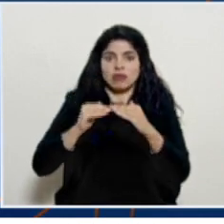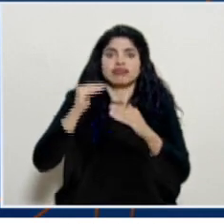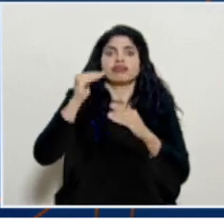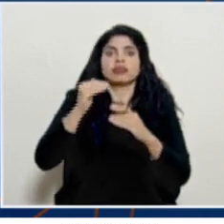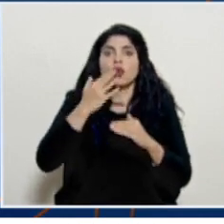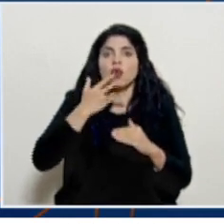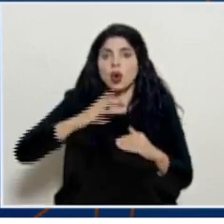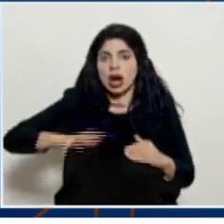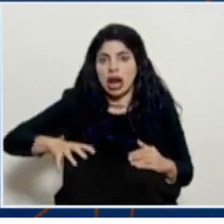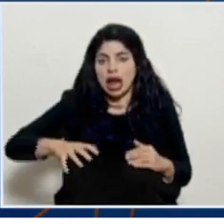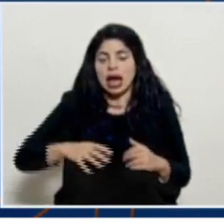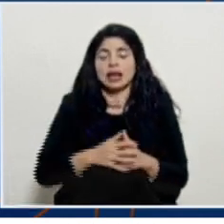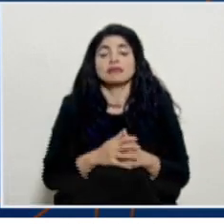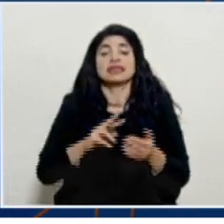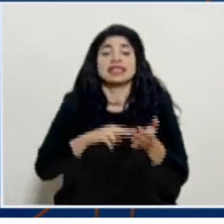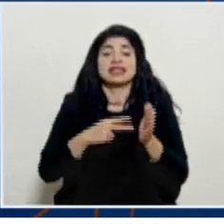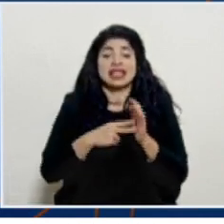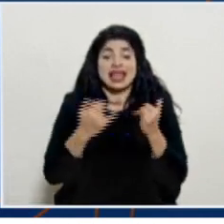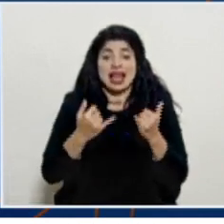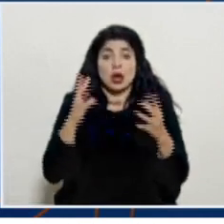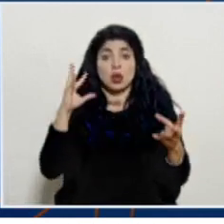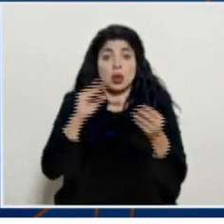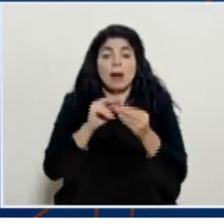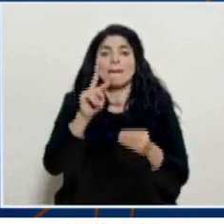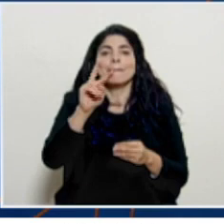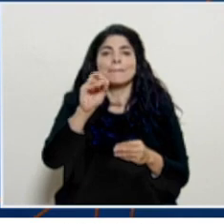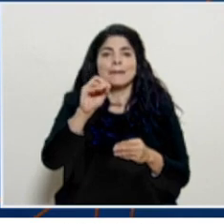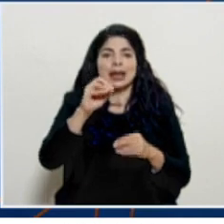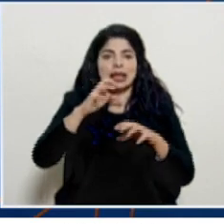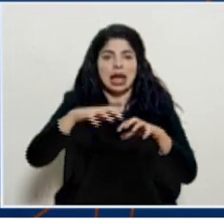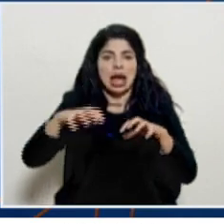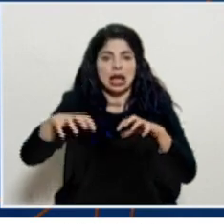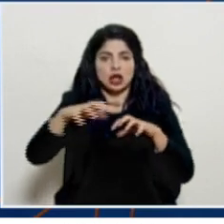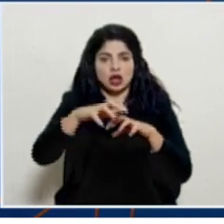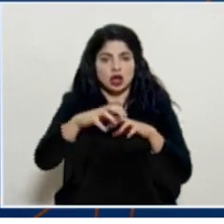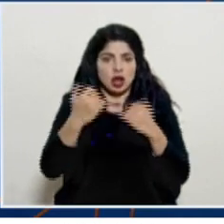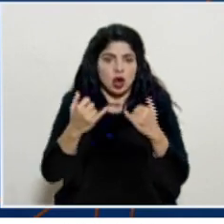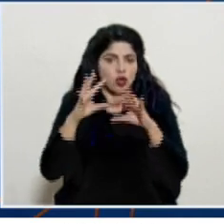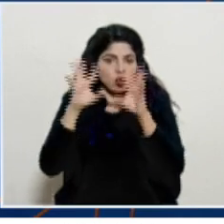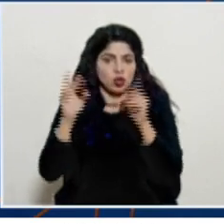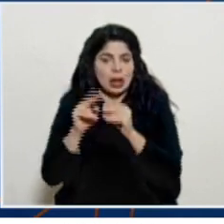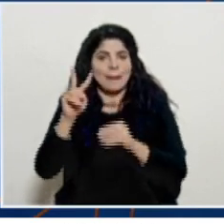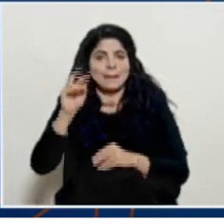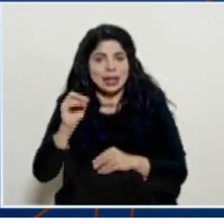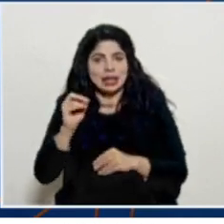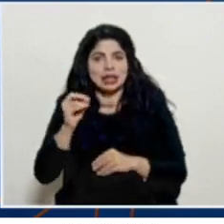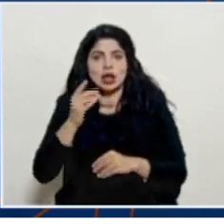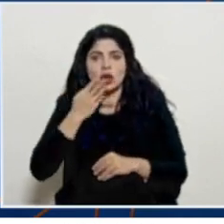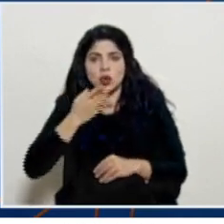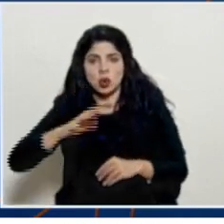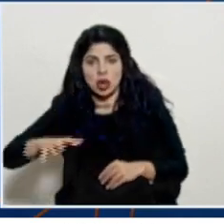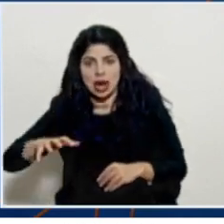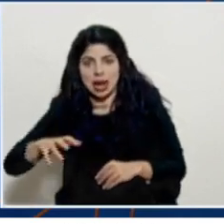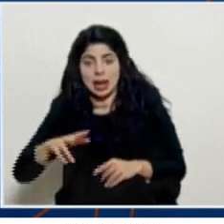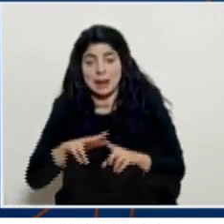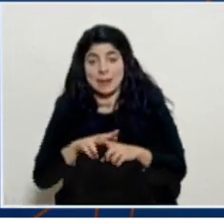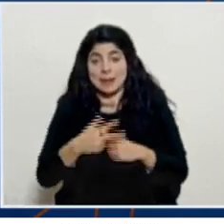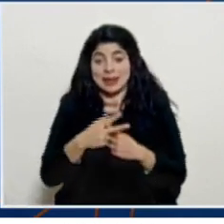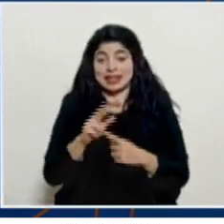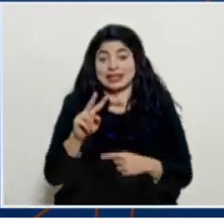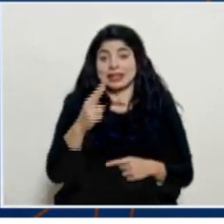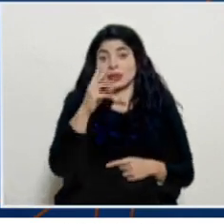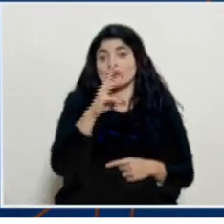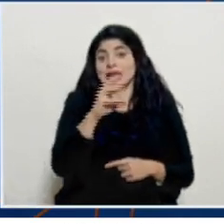naranja de modo tal que en total tenemos 20 cantones con la condición de alerta naranja iniciando este segundo